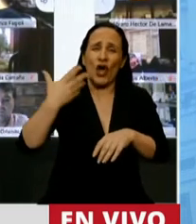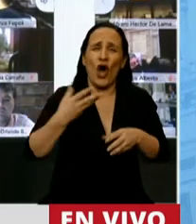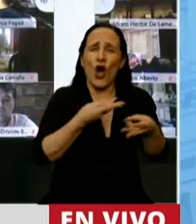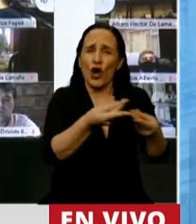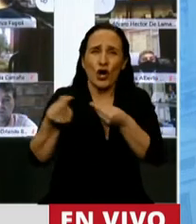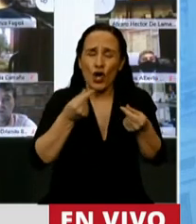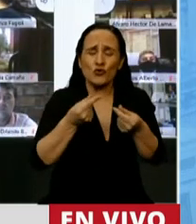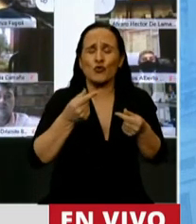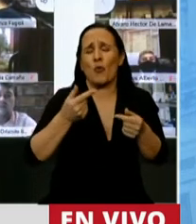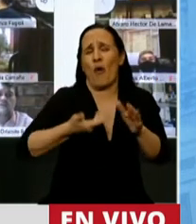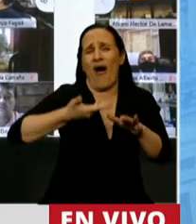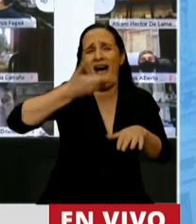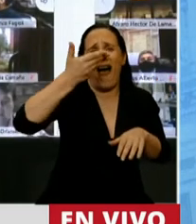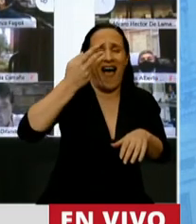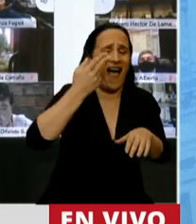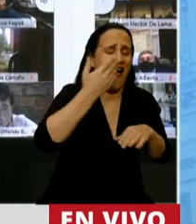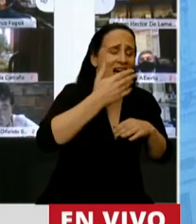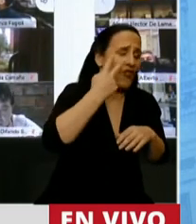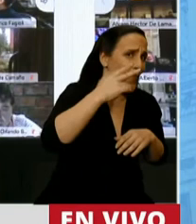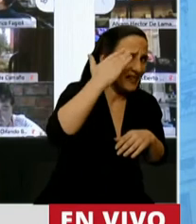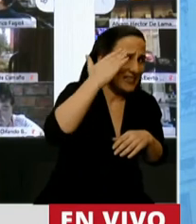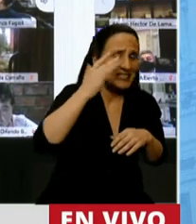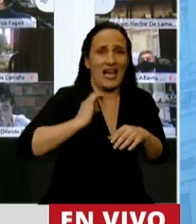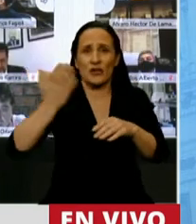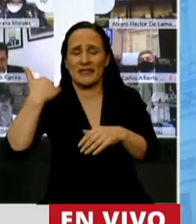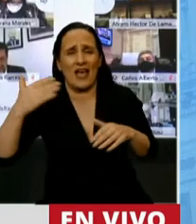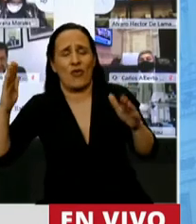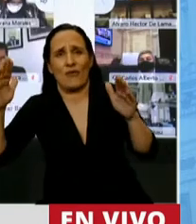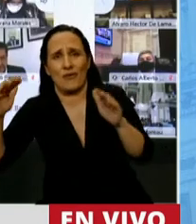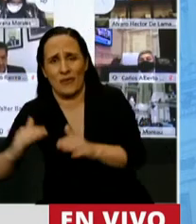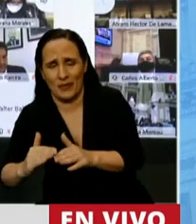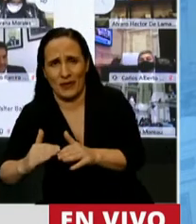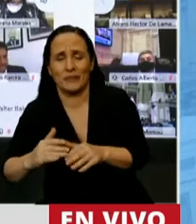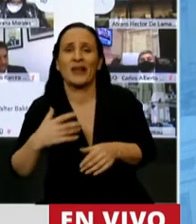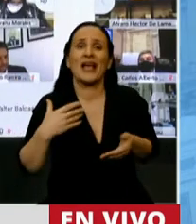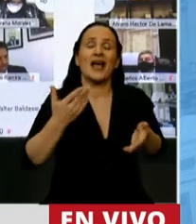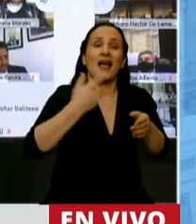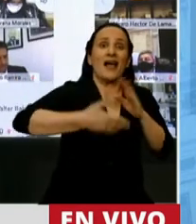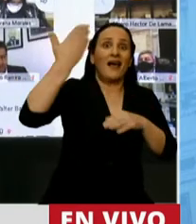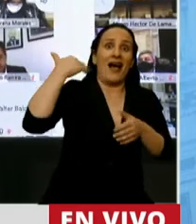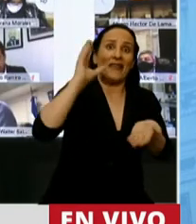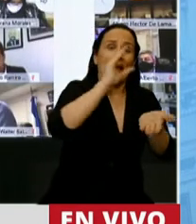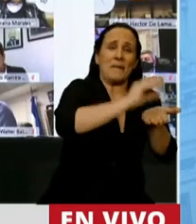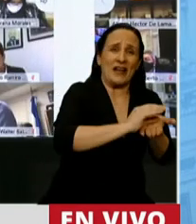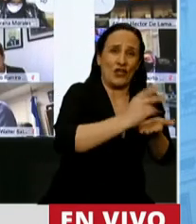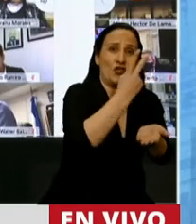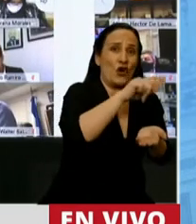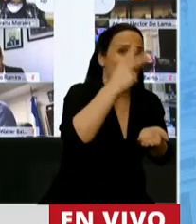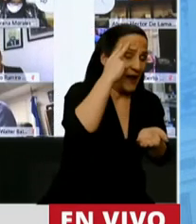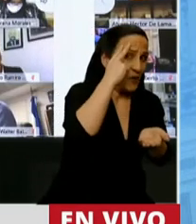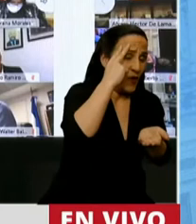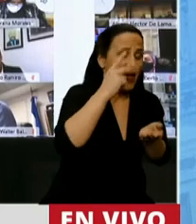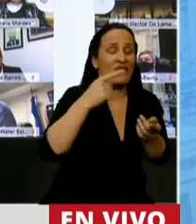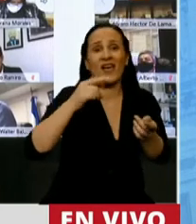% en 2015 y terminó cayendo casi 2% en 2019, que vio caer la inversión que venía de crecer 2,9% en